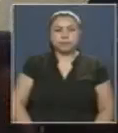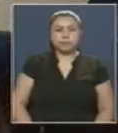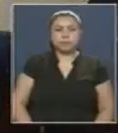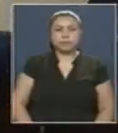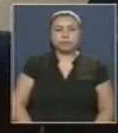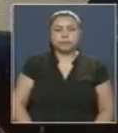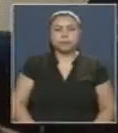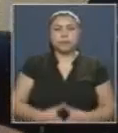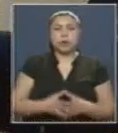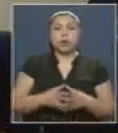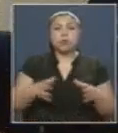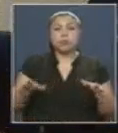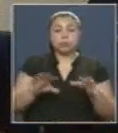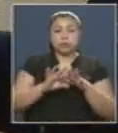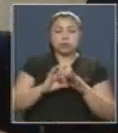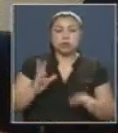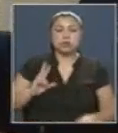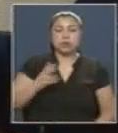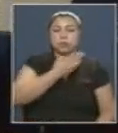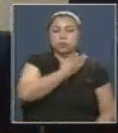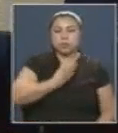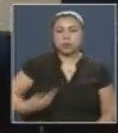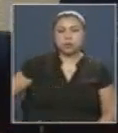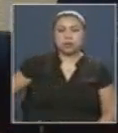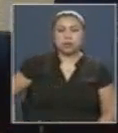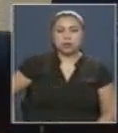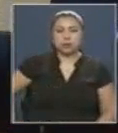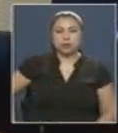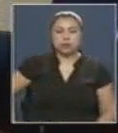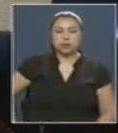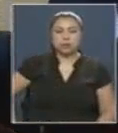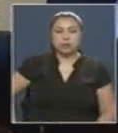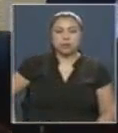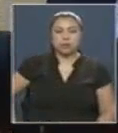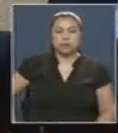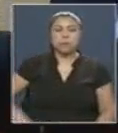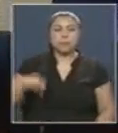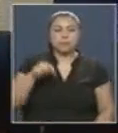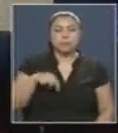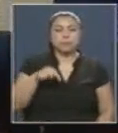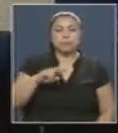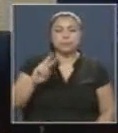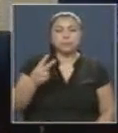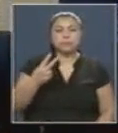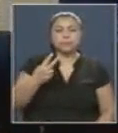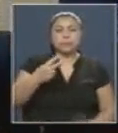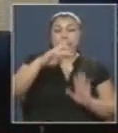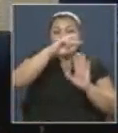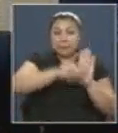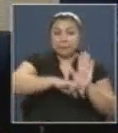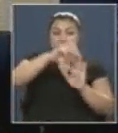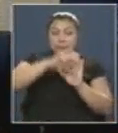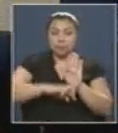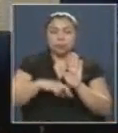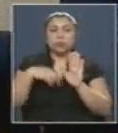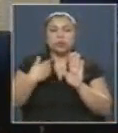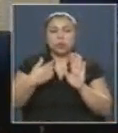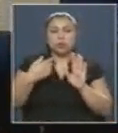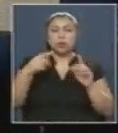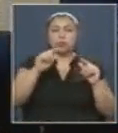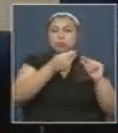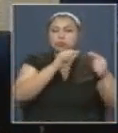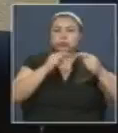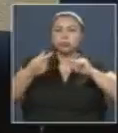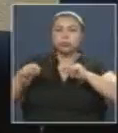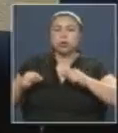Muchas gracias, señor presidente. Este segundo proyecto que estamos tratando hoy día es un